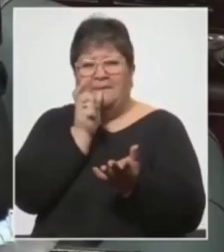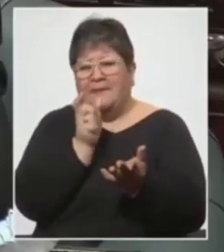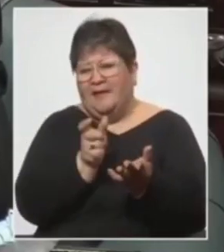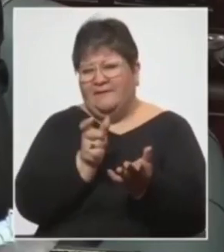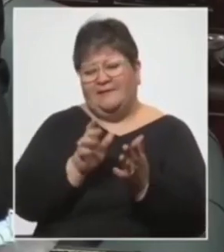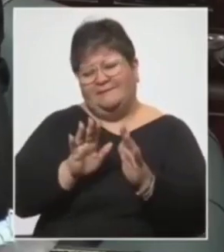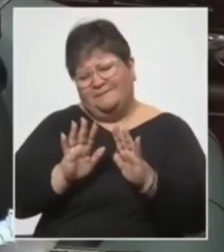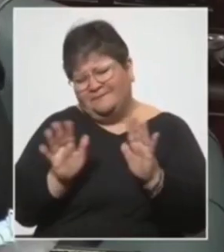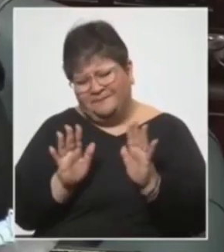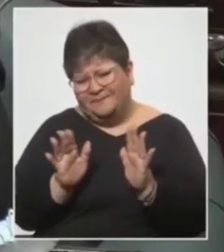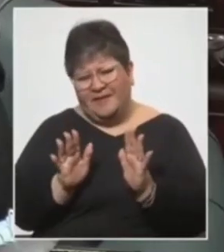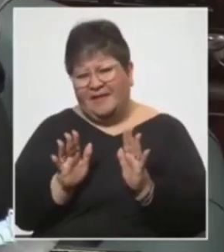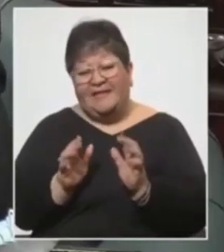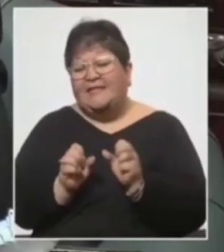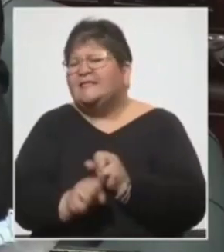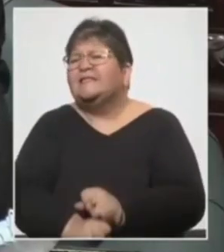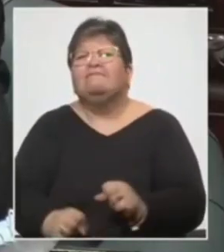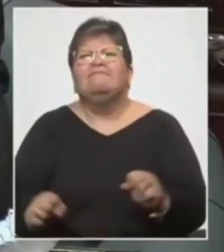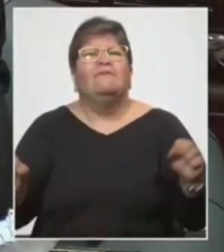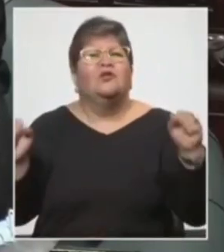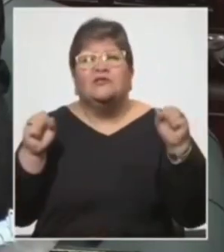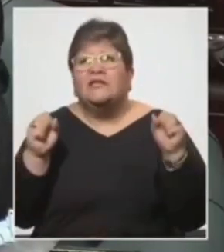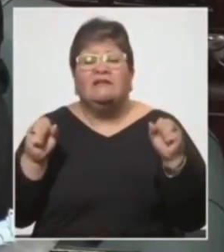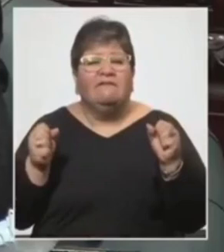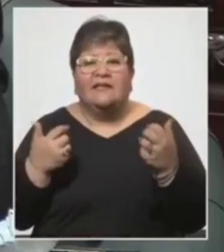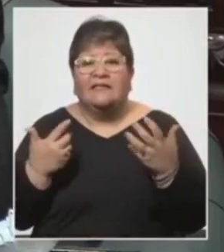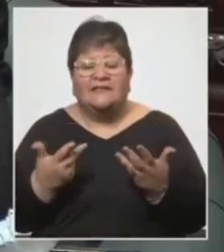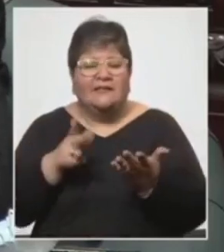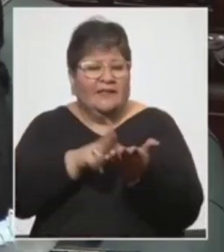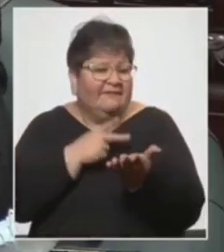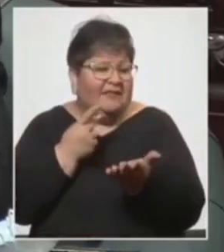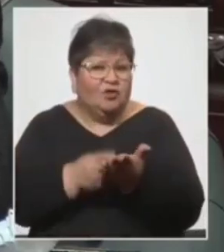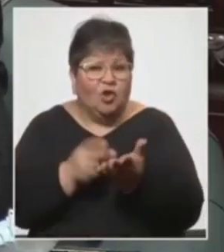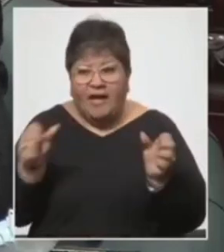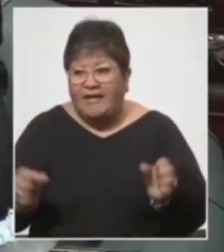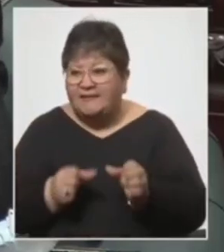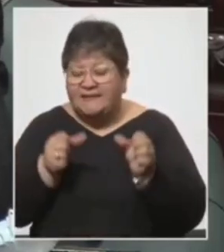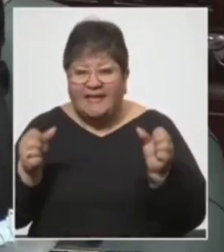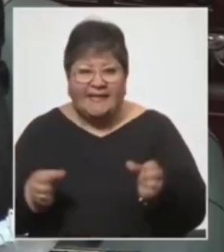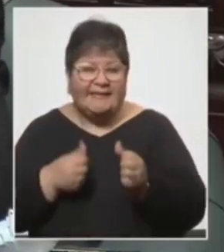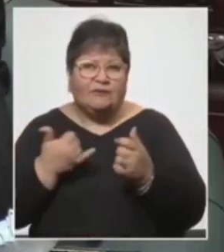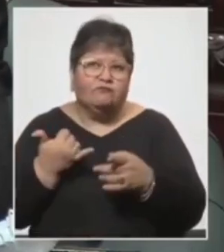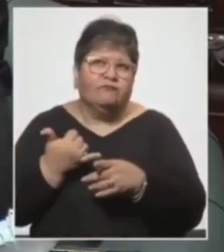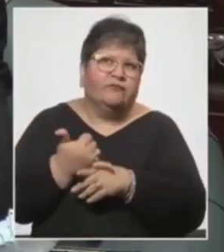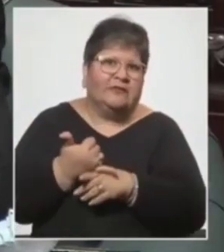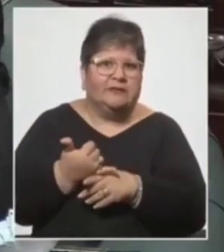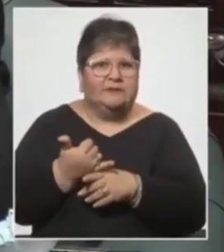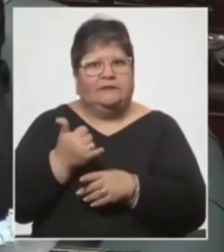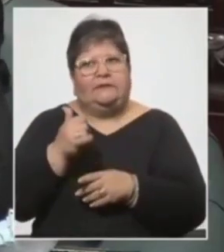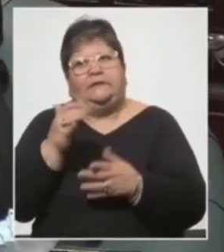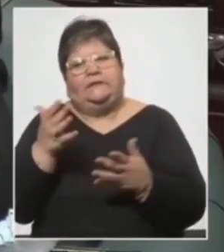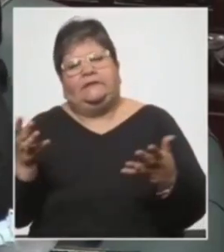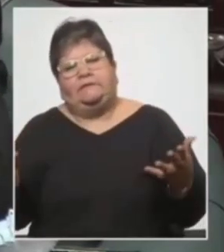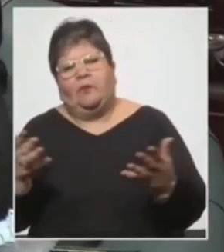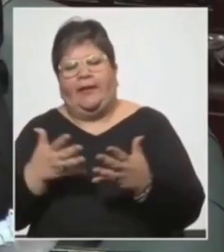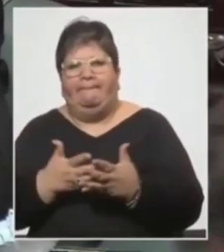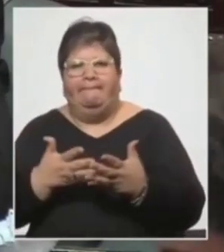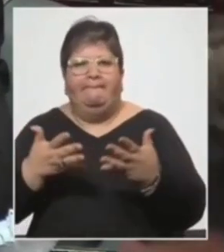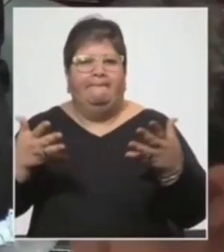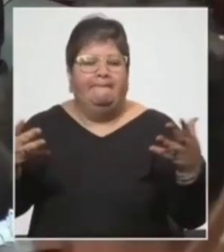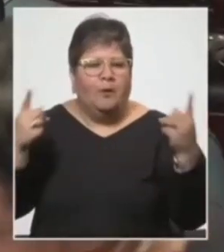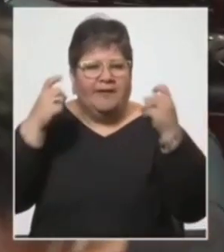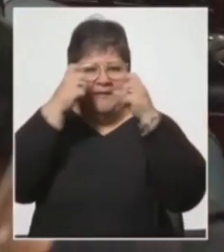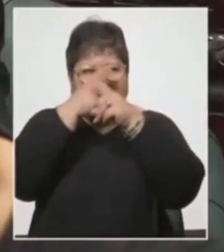que es virtualmente imposible hacer una definición que no tenga fallas, porque la casuística es enorme, porque a veces un número